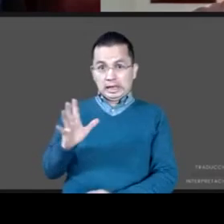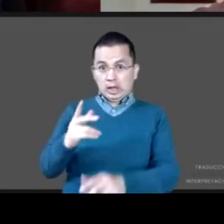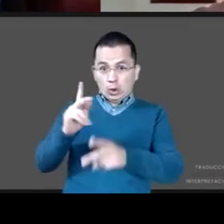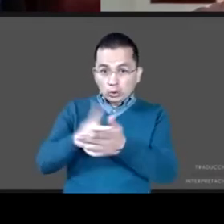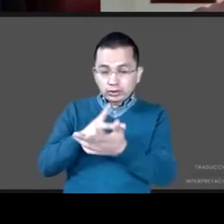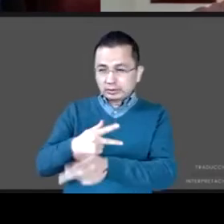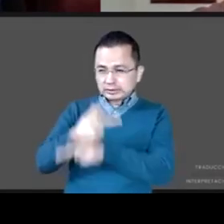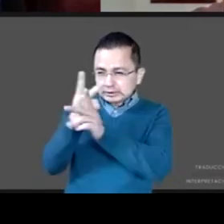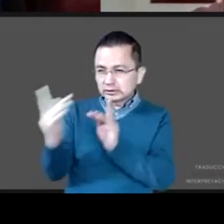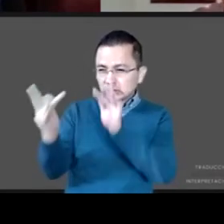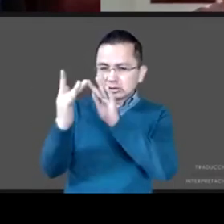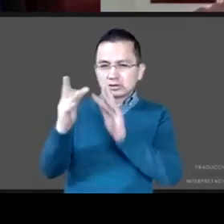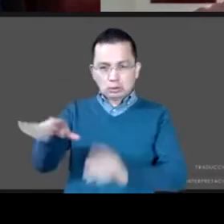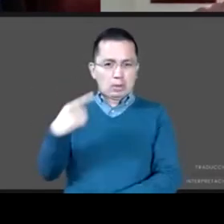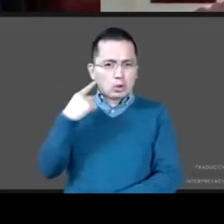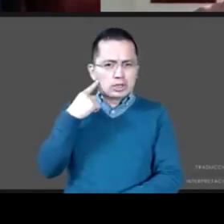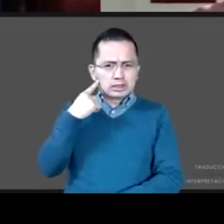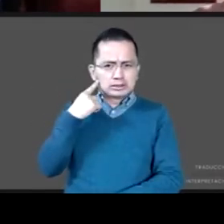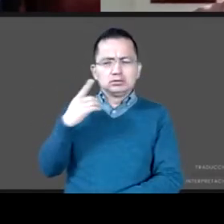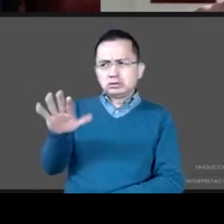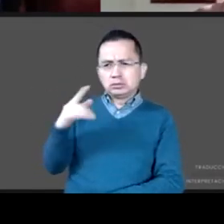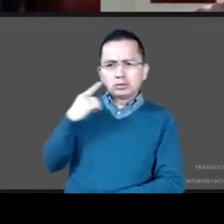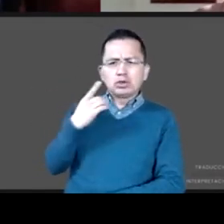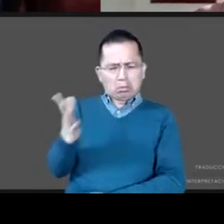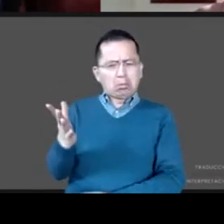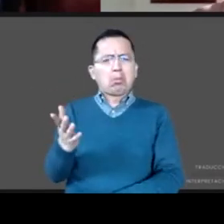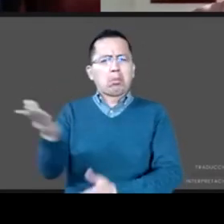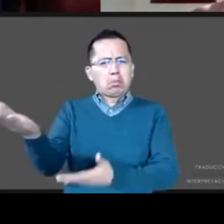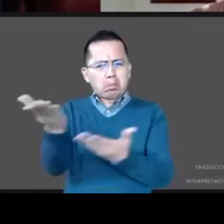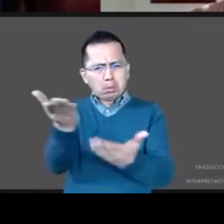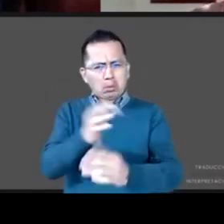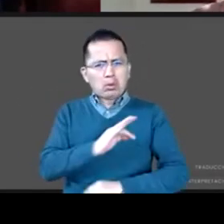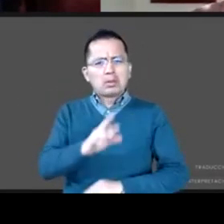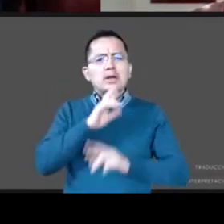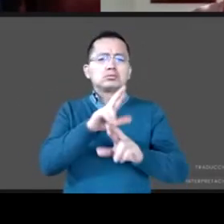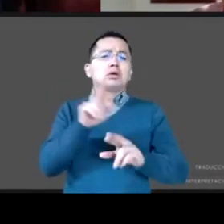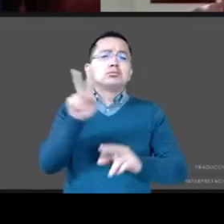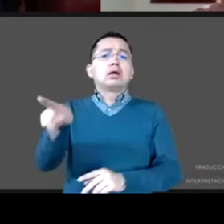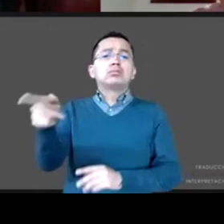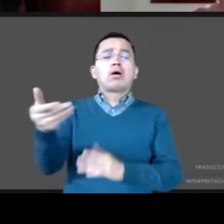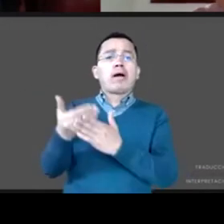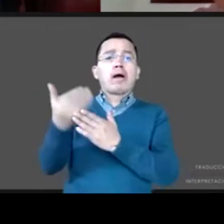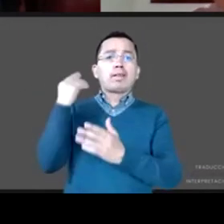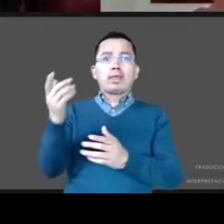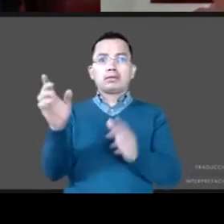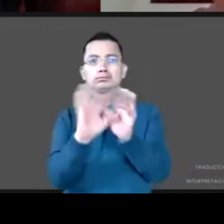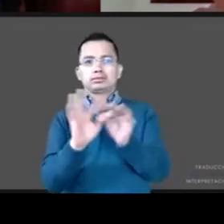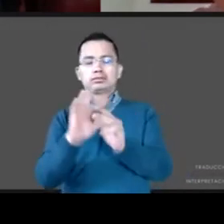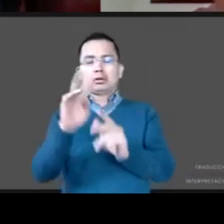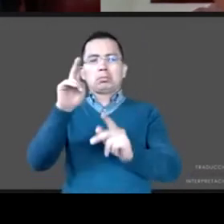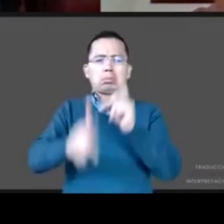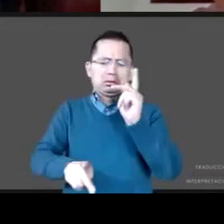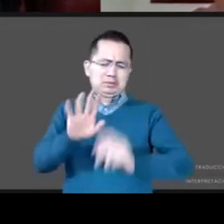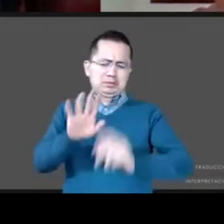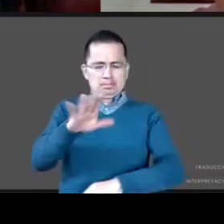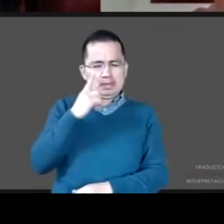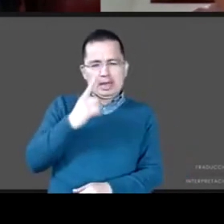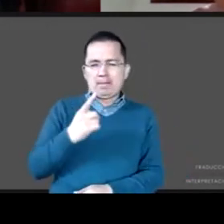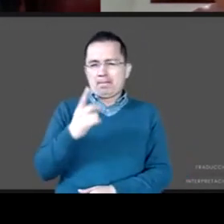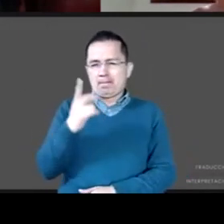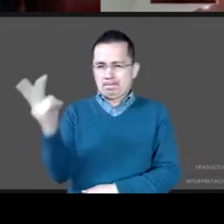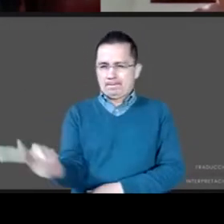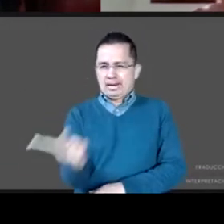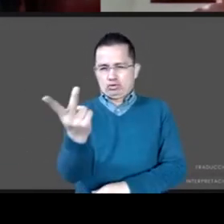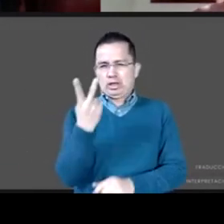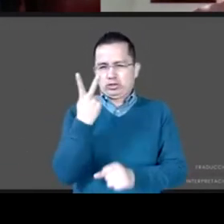y si quieres abordar. Muy bien. Si quieres responderte, se cortó la conversación. Mira, son dos preguntas realmente las que se están